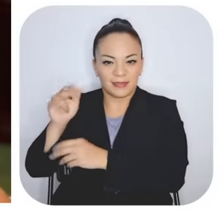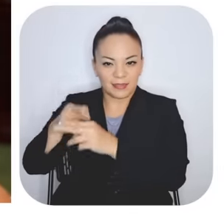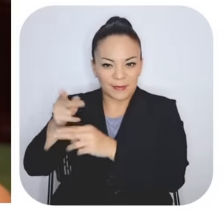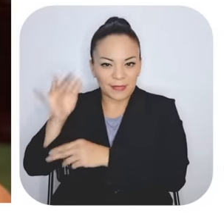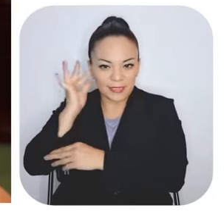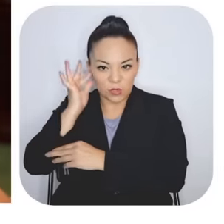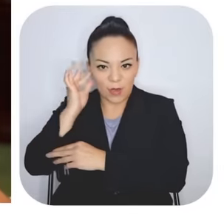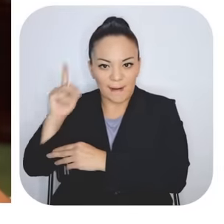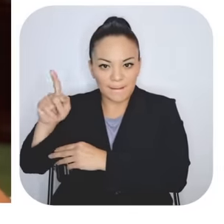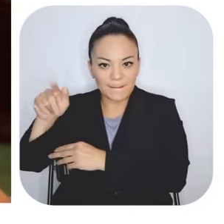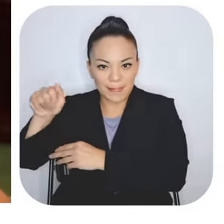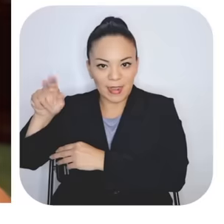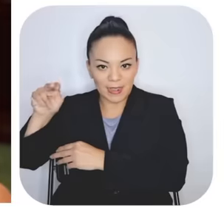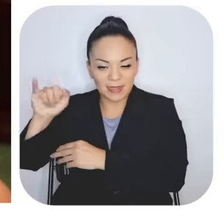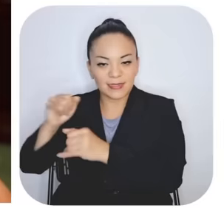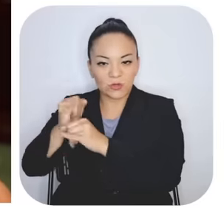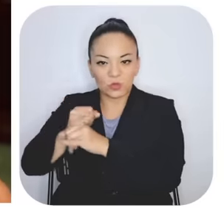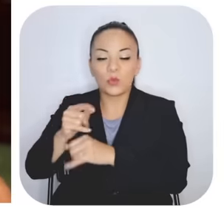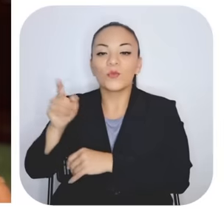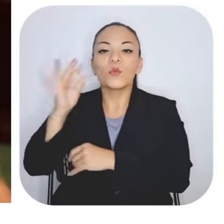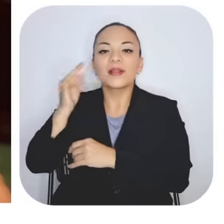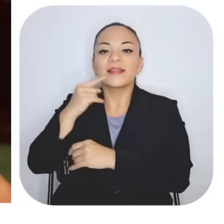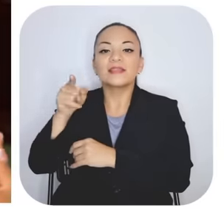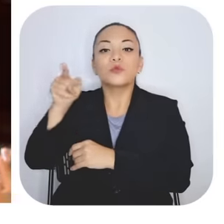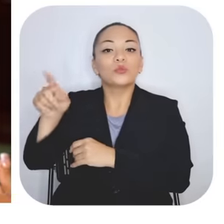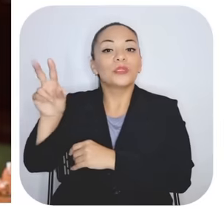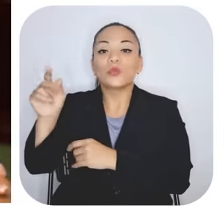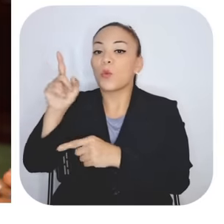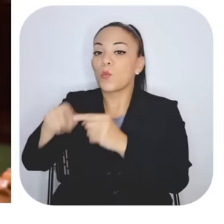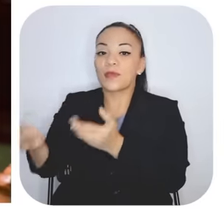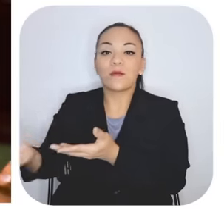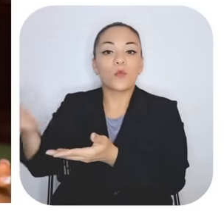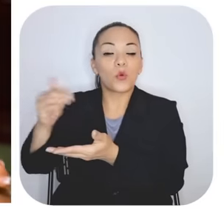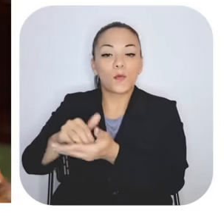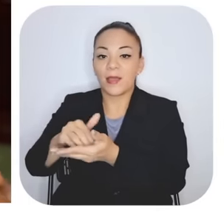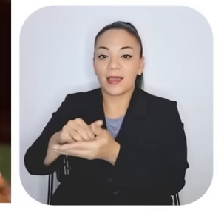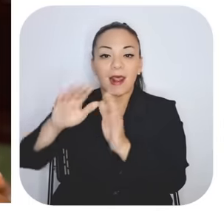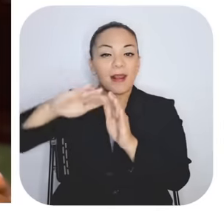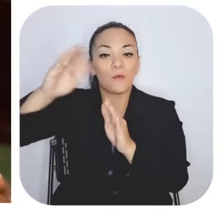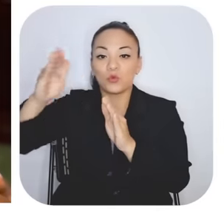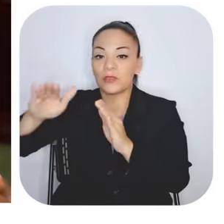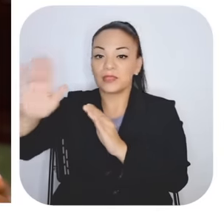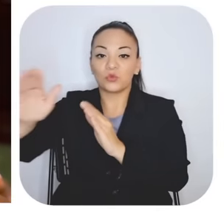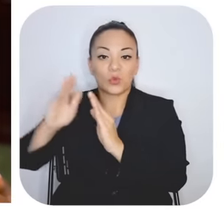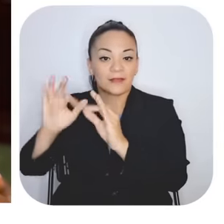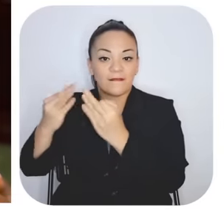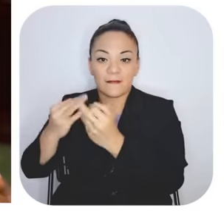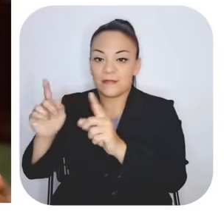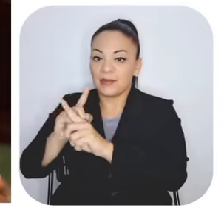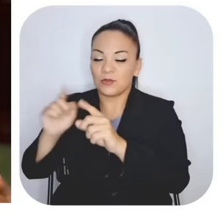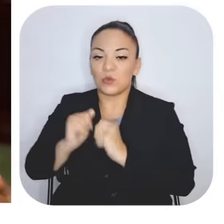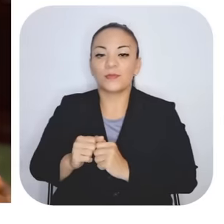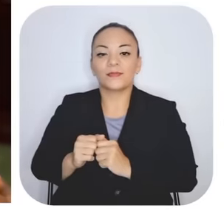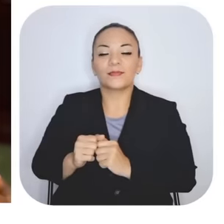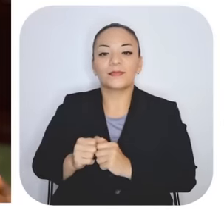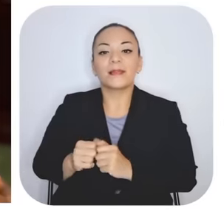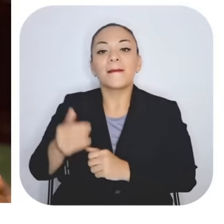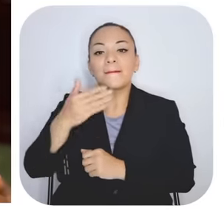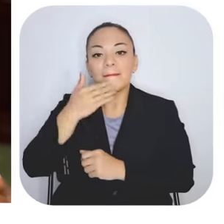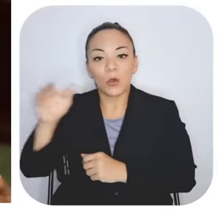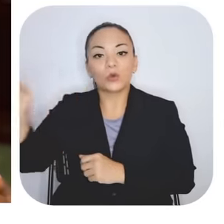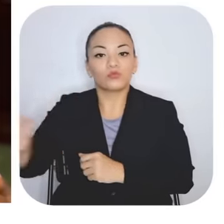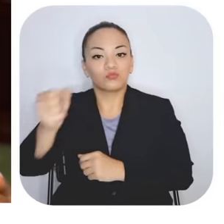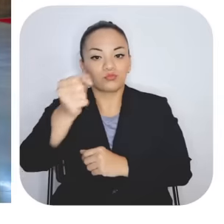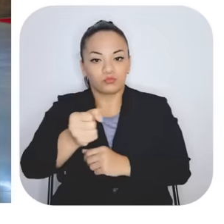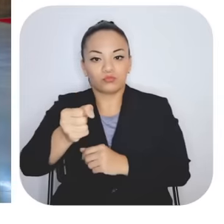pani, y ella le dice, no puede volver allá al monte, a la montaña, la vamos a poner en donde, la pusieron en un